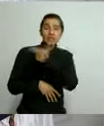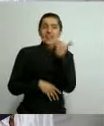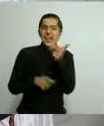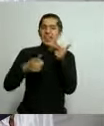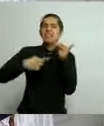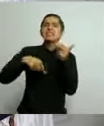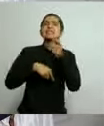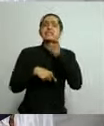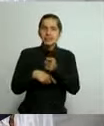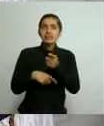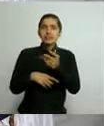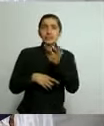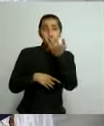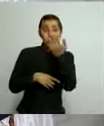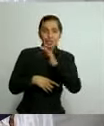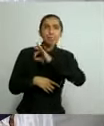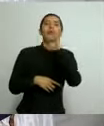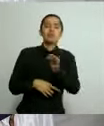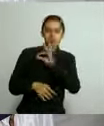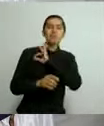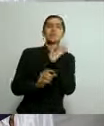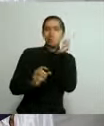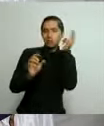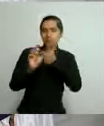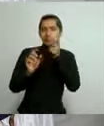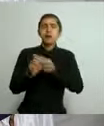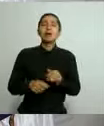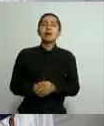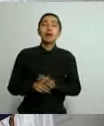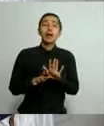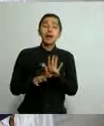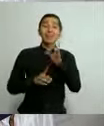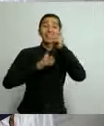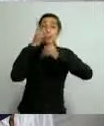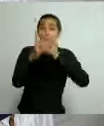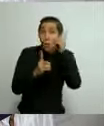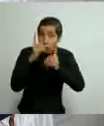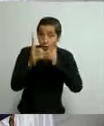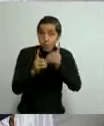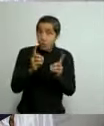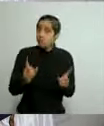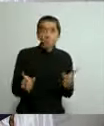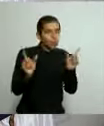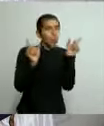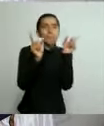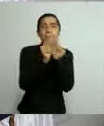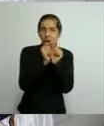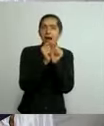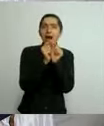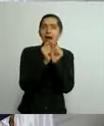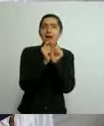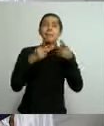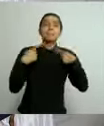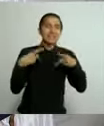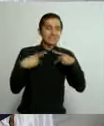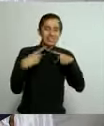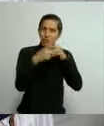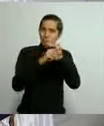al 50%. Los eventos deportivos sólo podrán realizarse sin público.